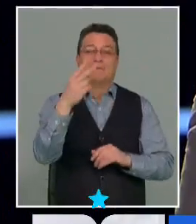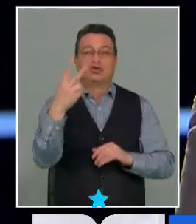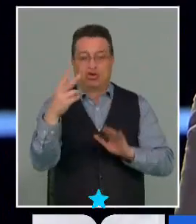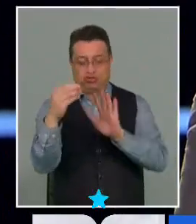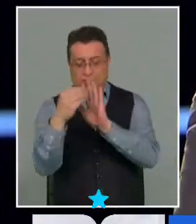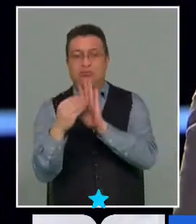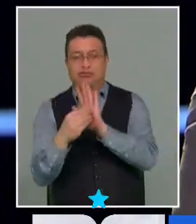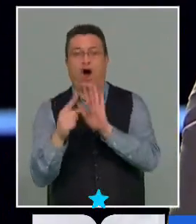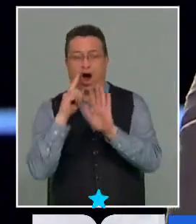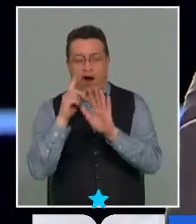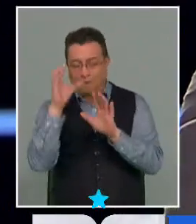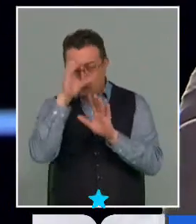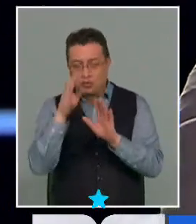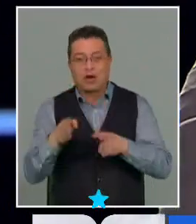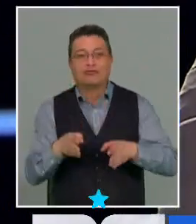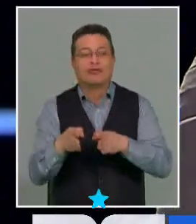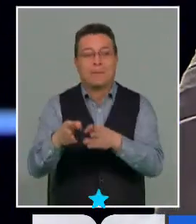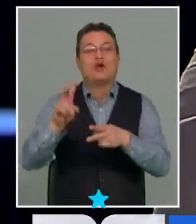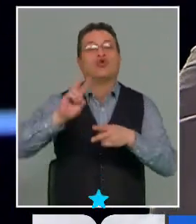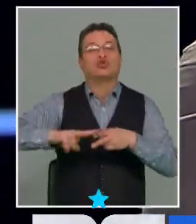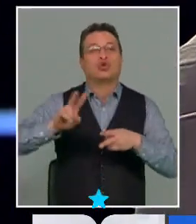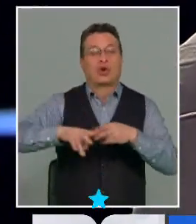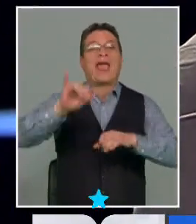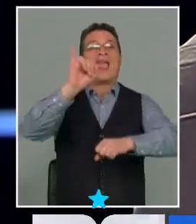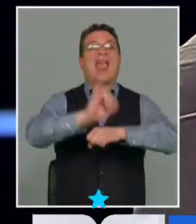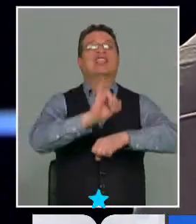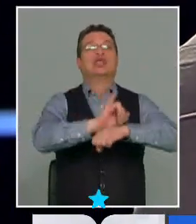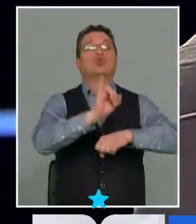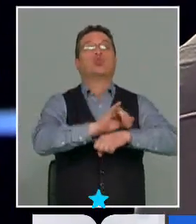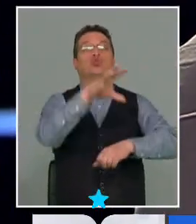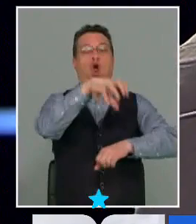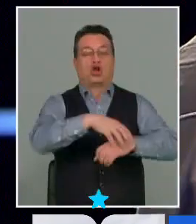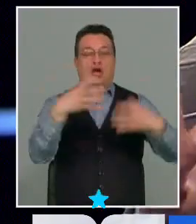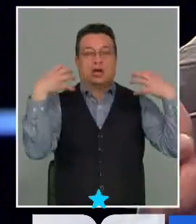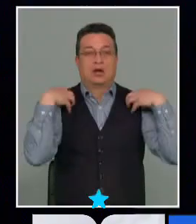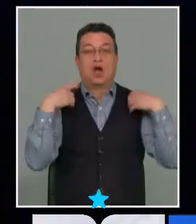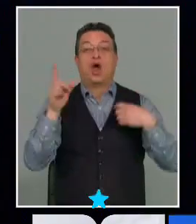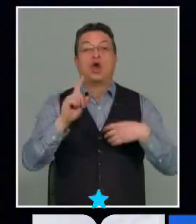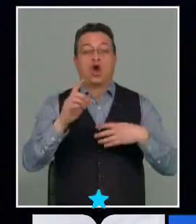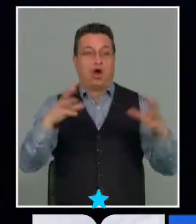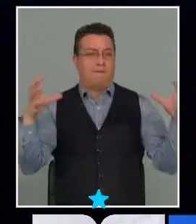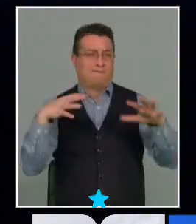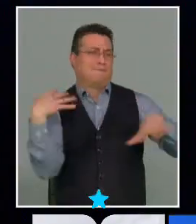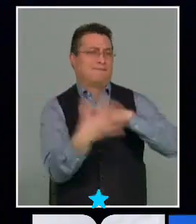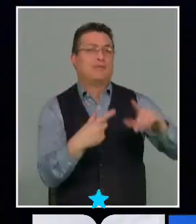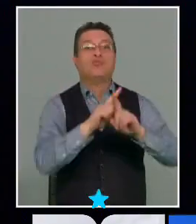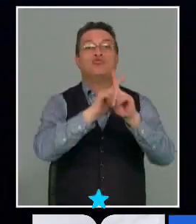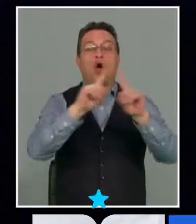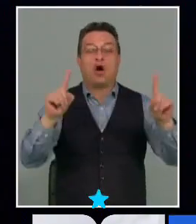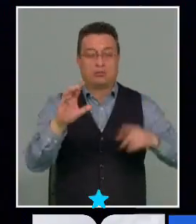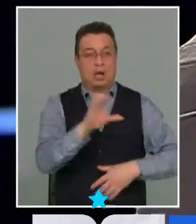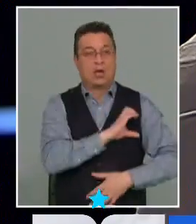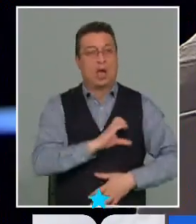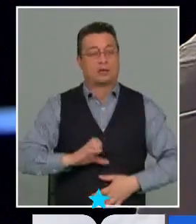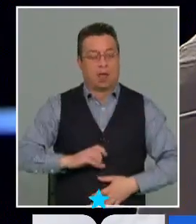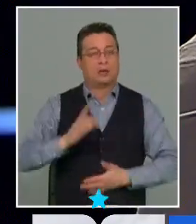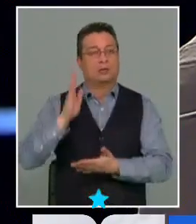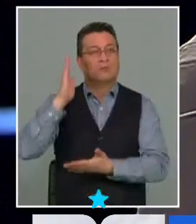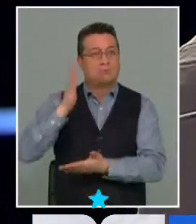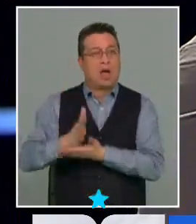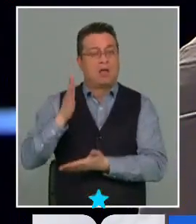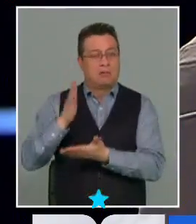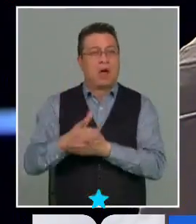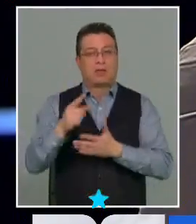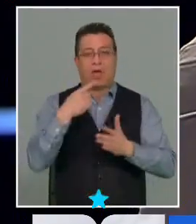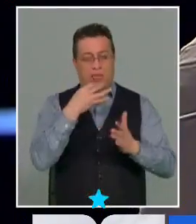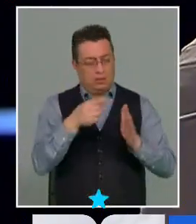de buscarle un camino de solución razonable institucional no por la vía de la fuerza porque finalmente el Estado que toma la determinación siempre